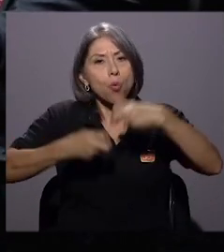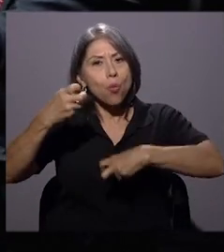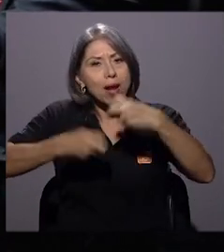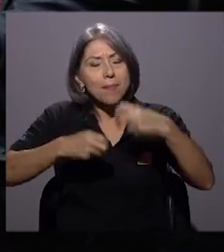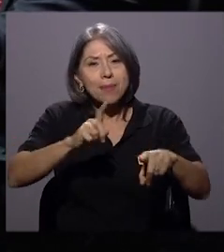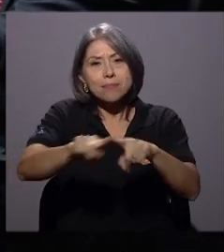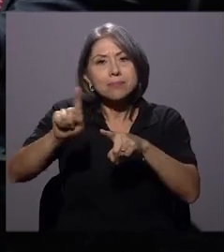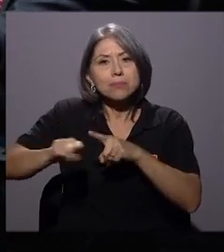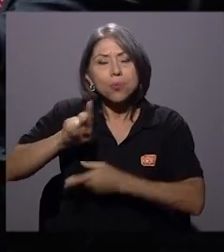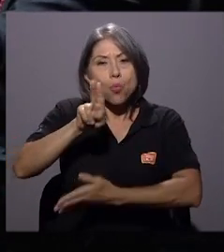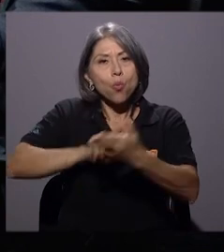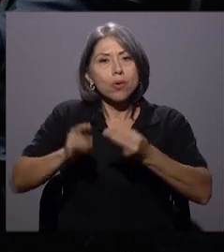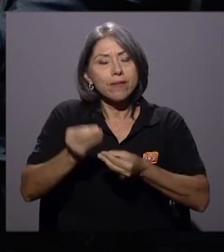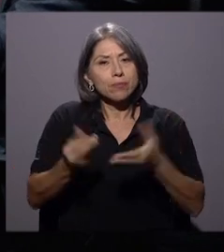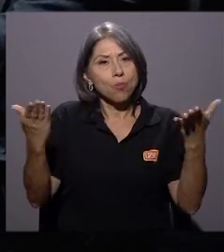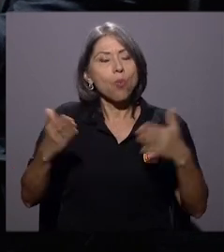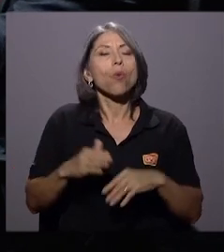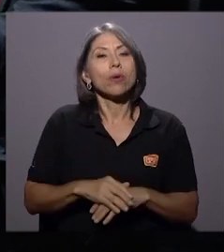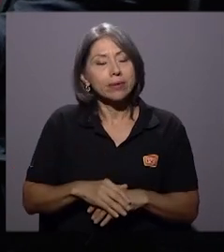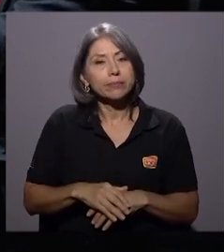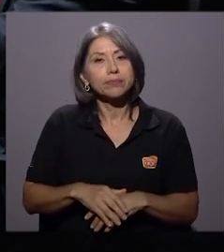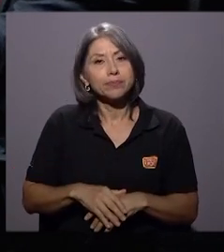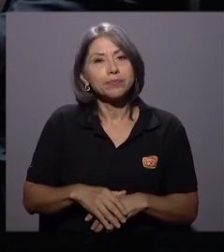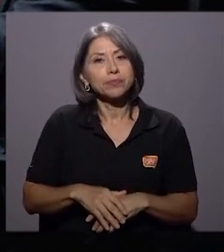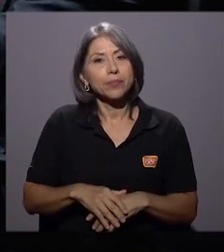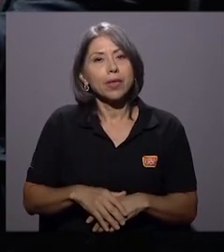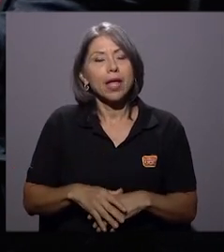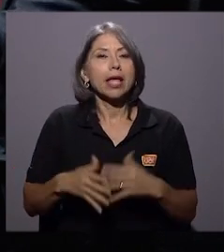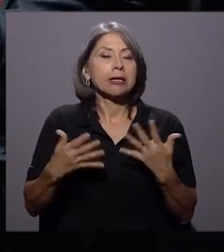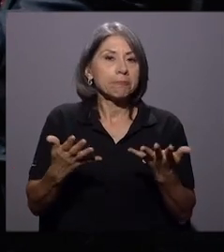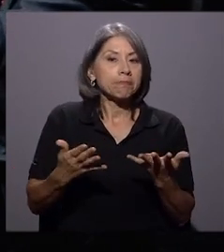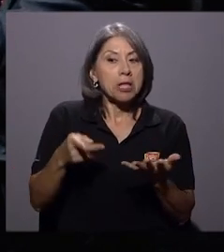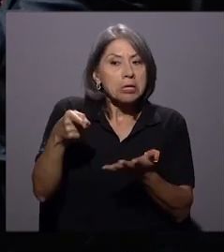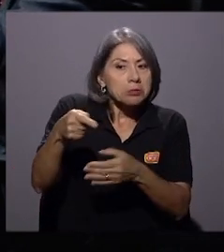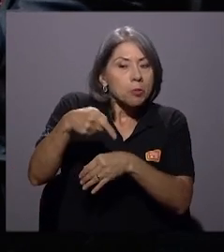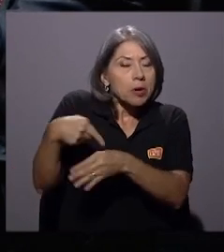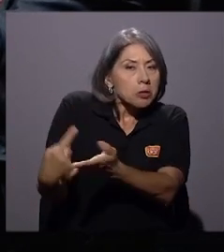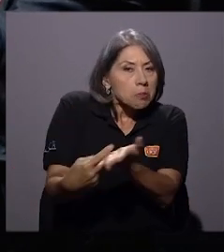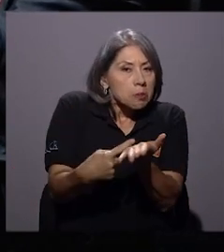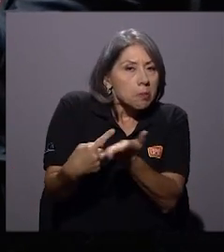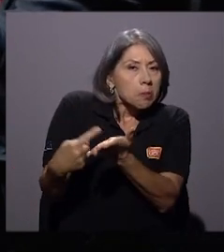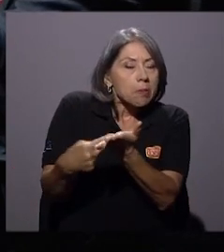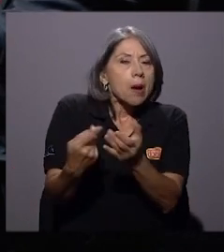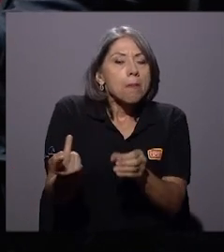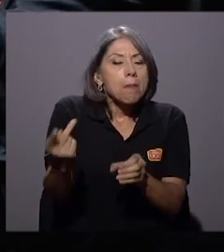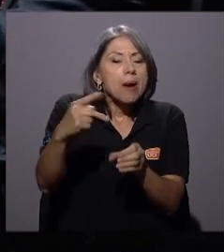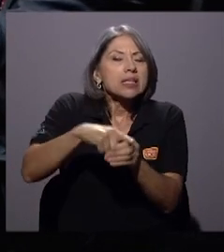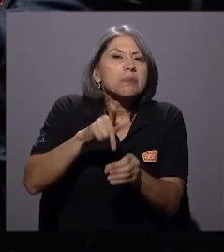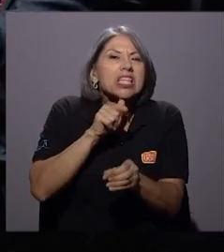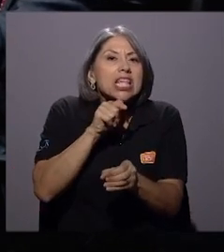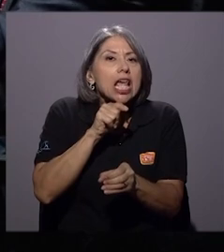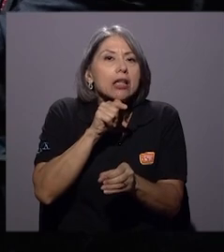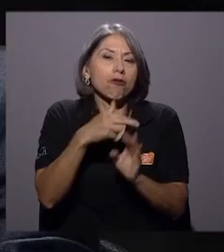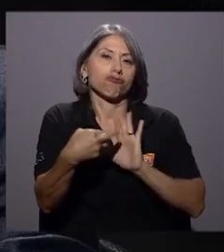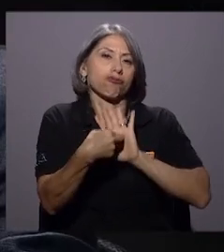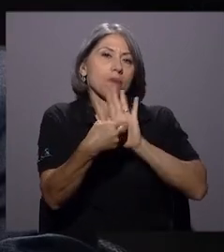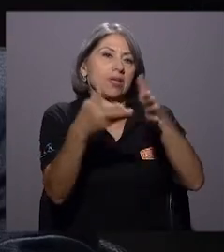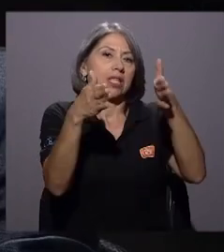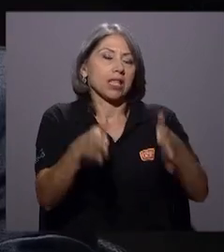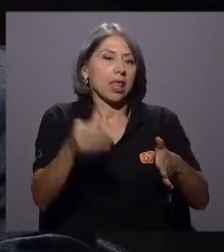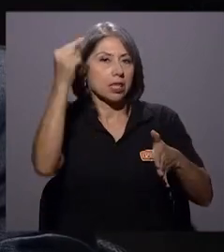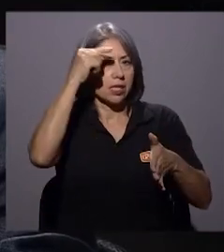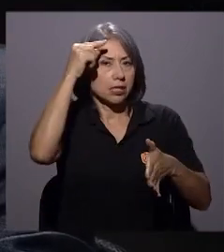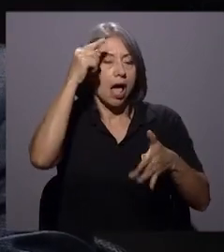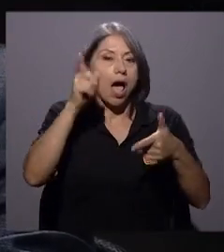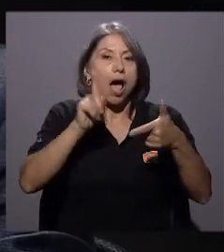tienen las universidades públicas. Durante la discusión participaron los órganos oficiales del Estado, la